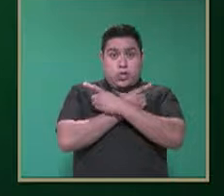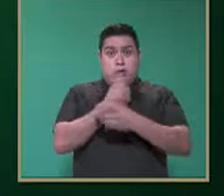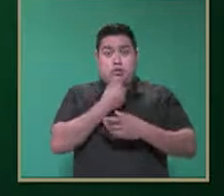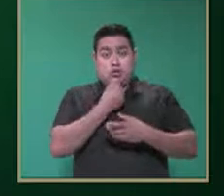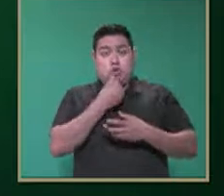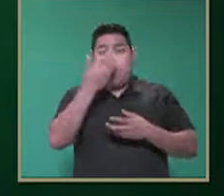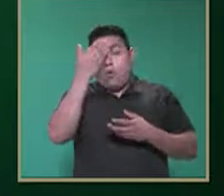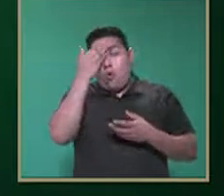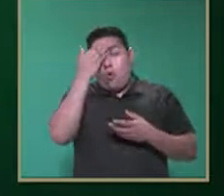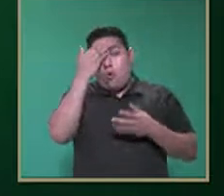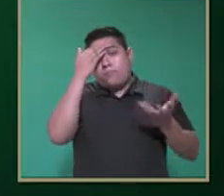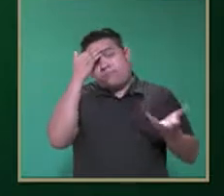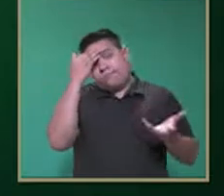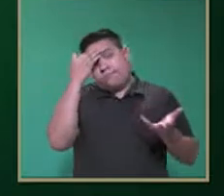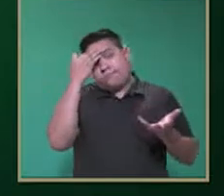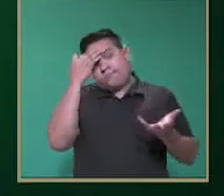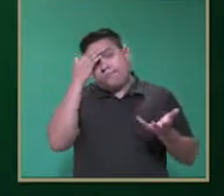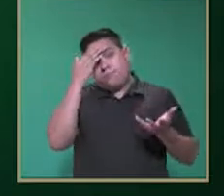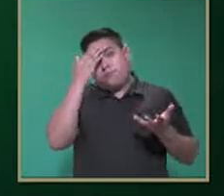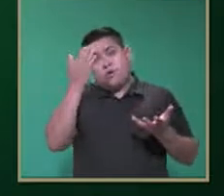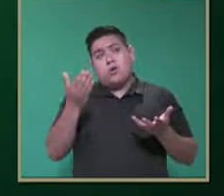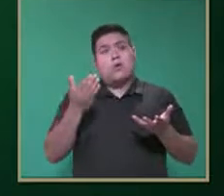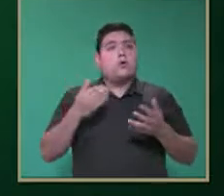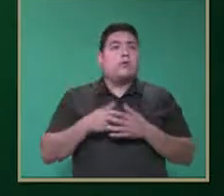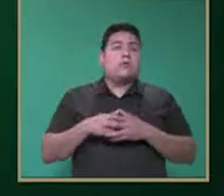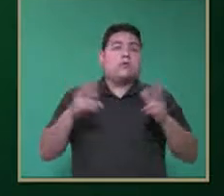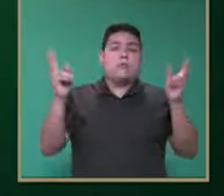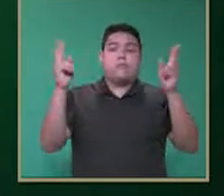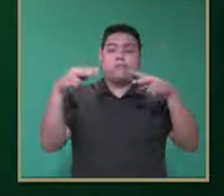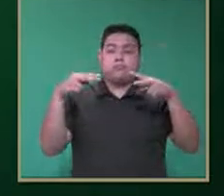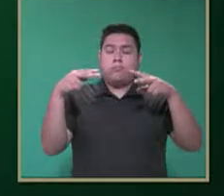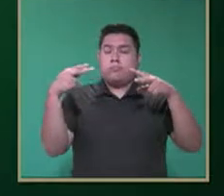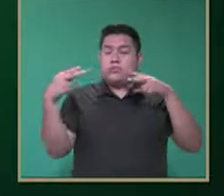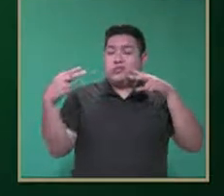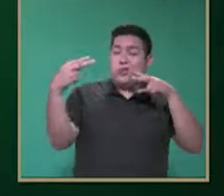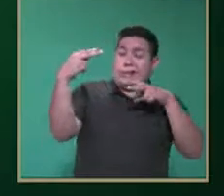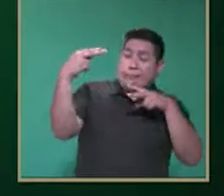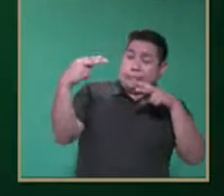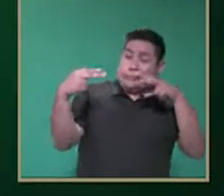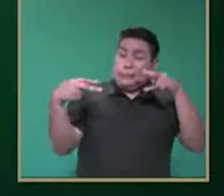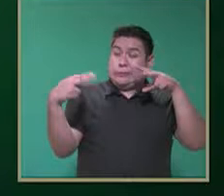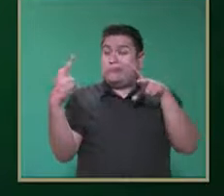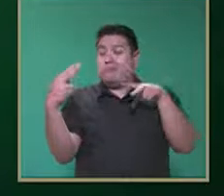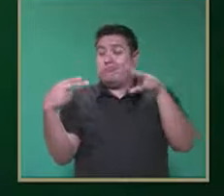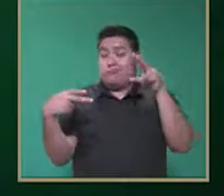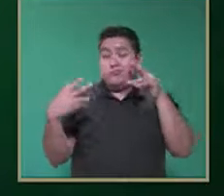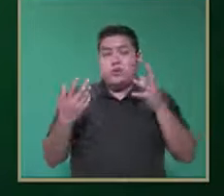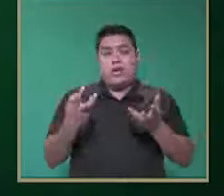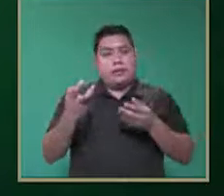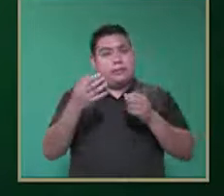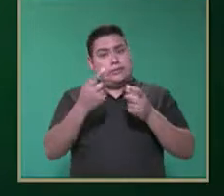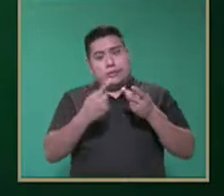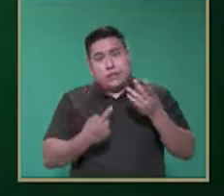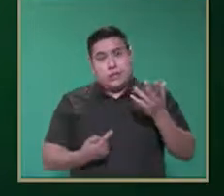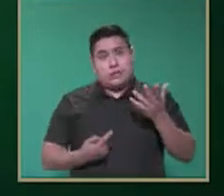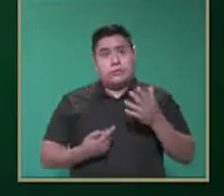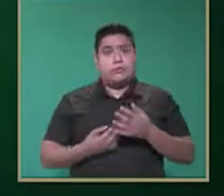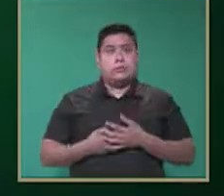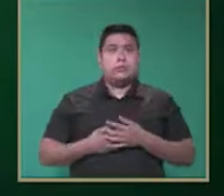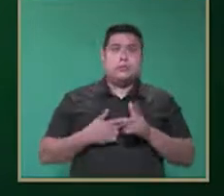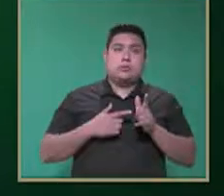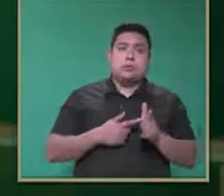no presentan un contacto visual. Eso es un rasgo característico y